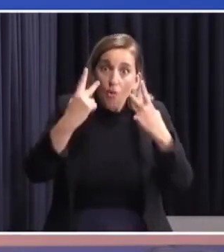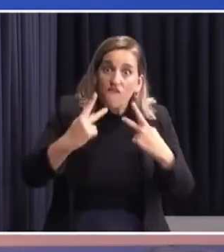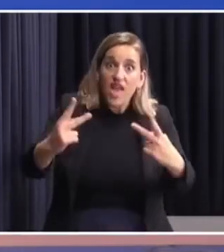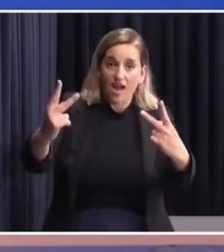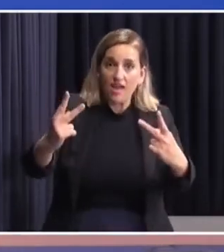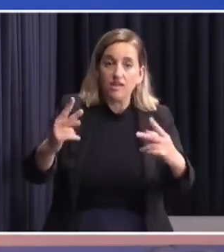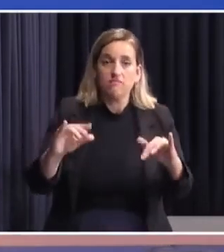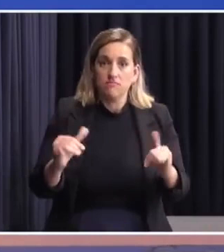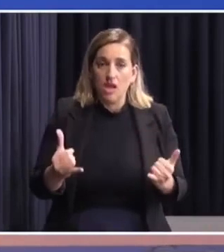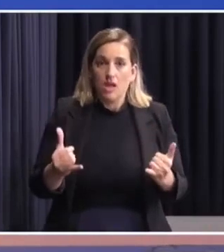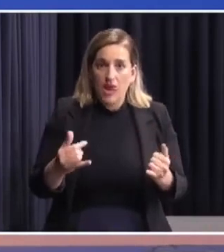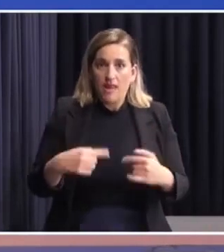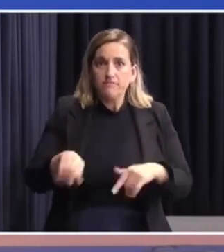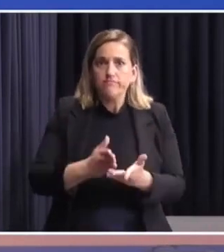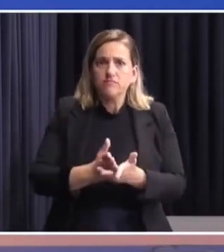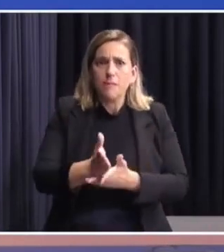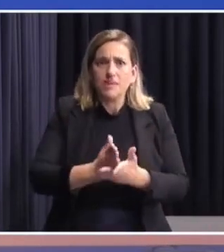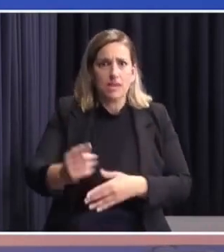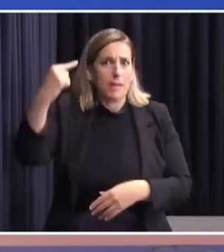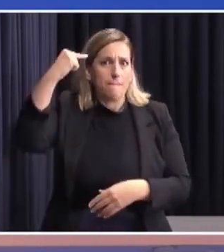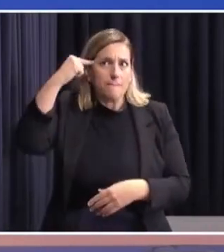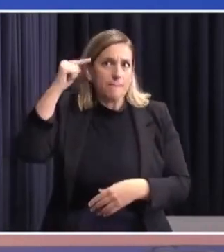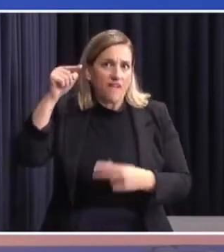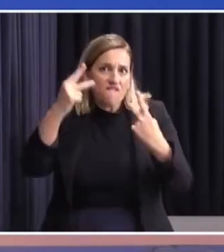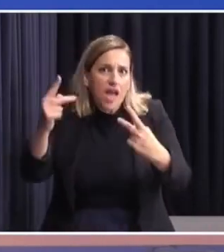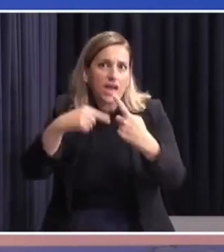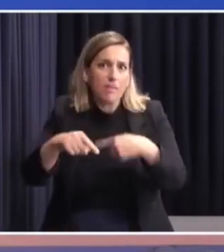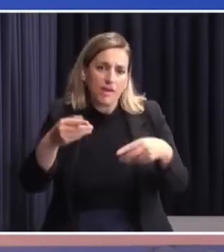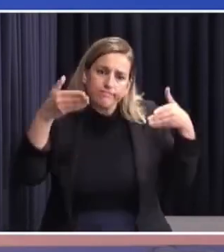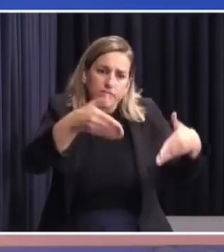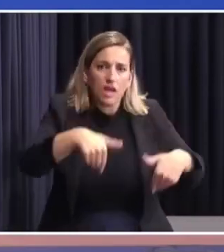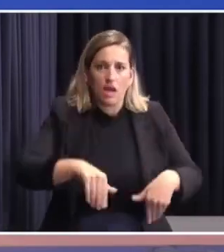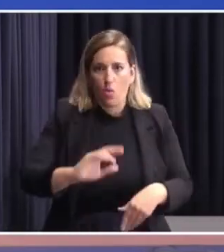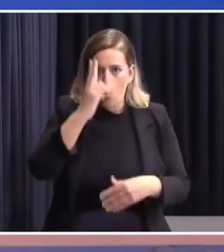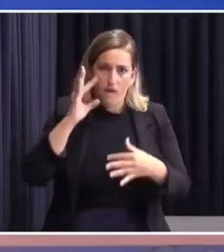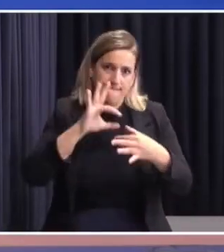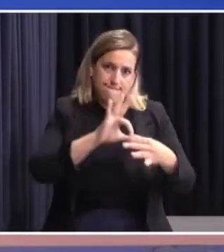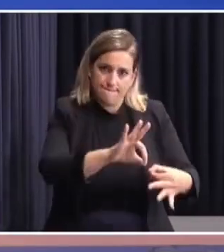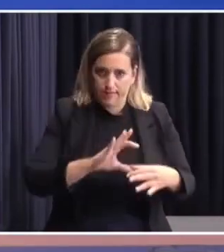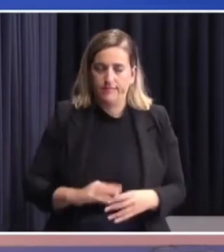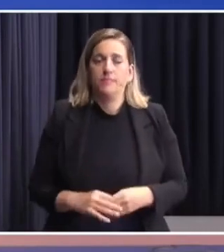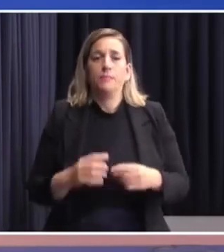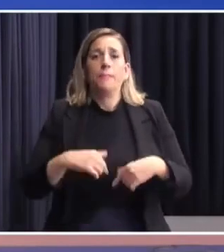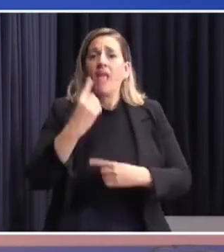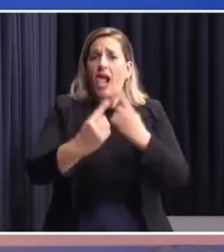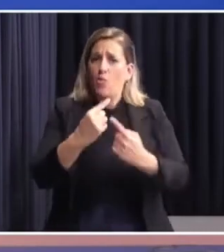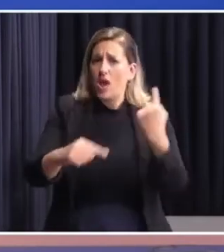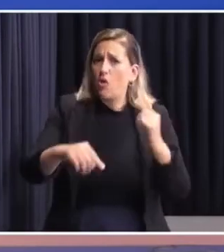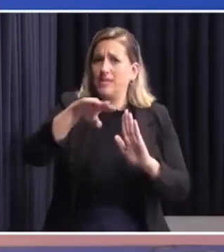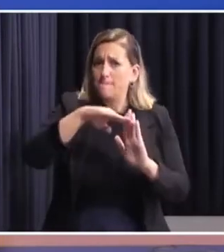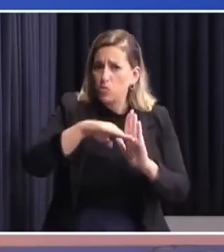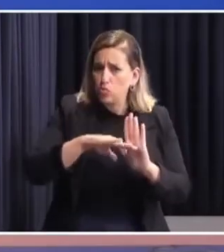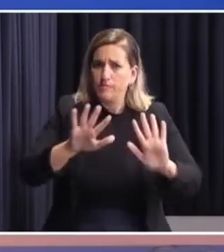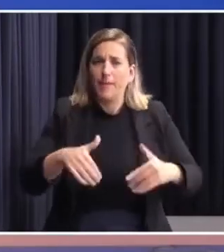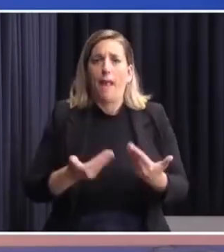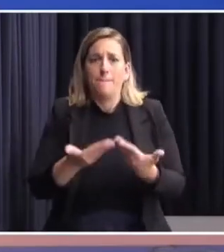siempre tuvimos la cabeza en lo que estaba pasando aquí. Algunas puntualizaciones y para